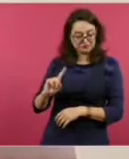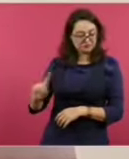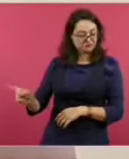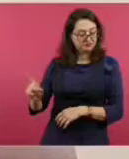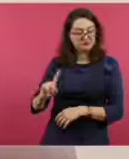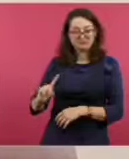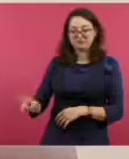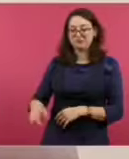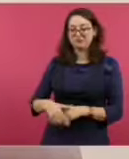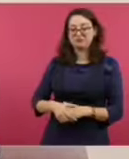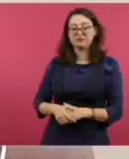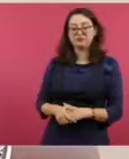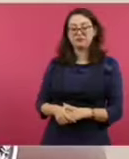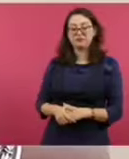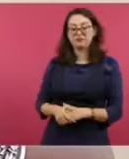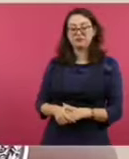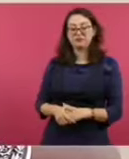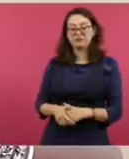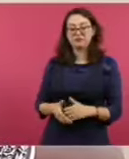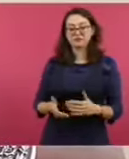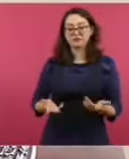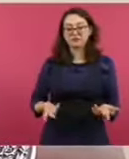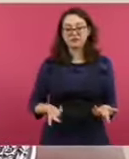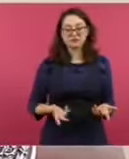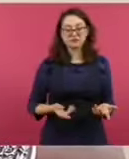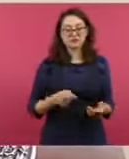Estamos hablando de Sheridan.